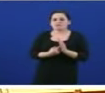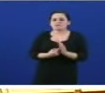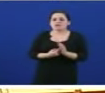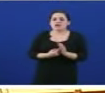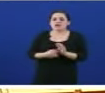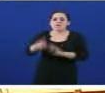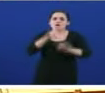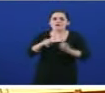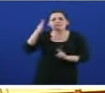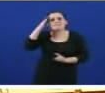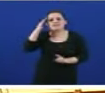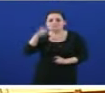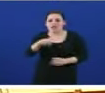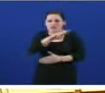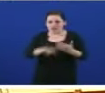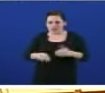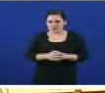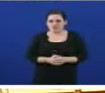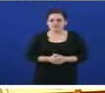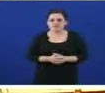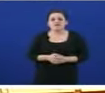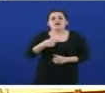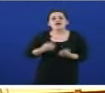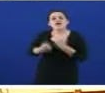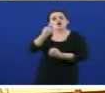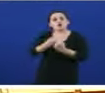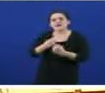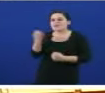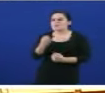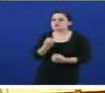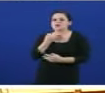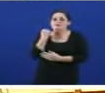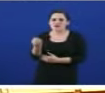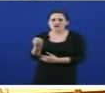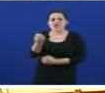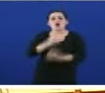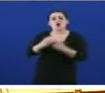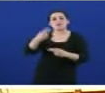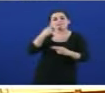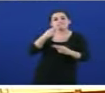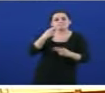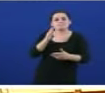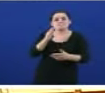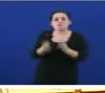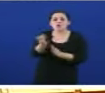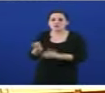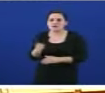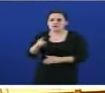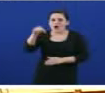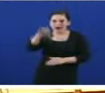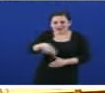país. Porque hai, se halle decía, que apoiar a economía productiva, pero a que se realice aquí, non a que marcha para fora.